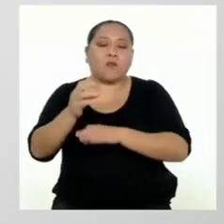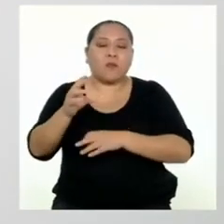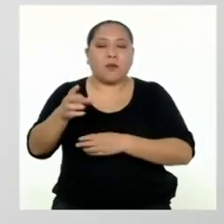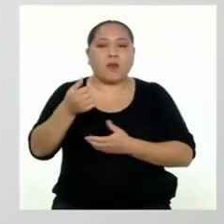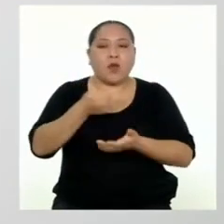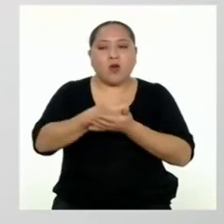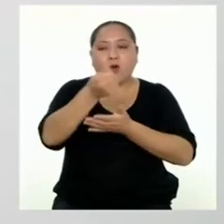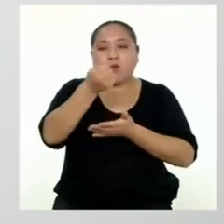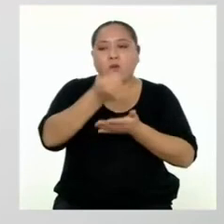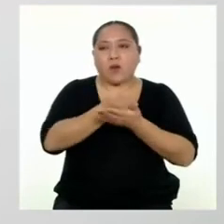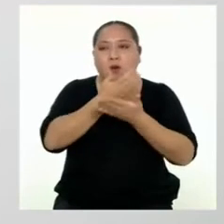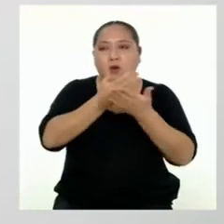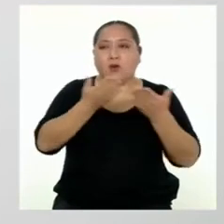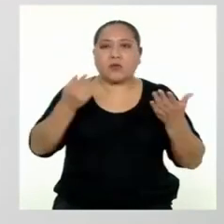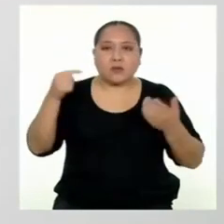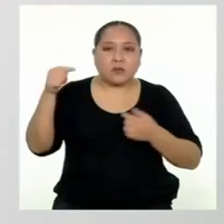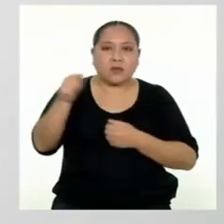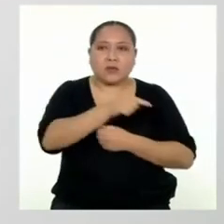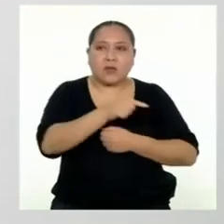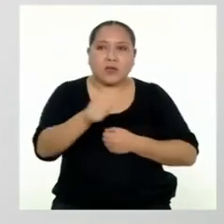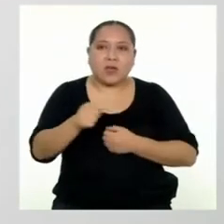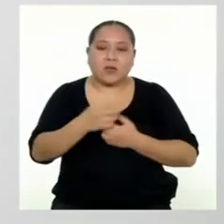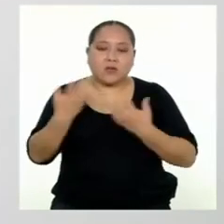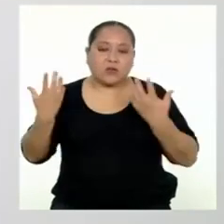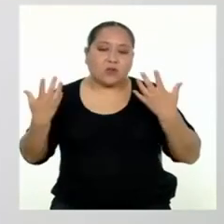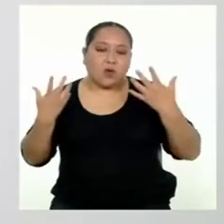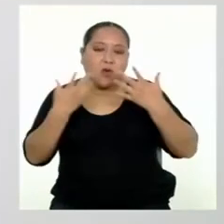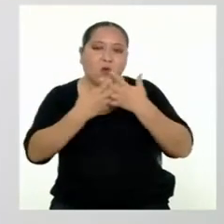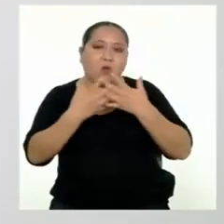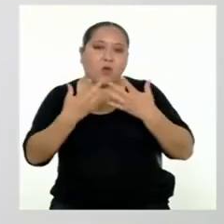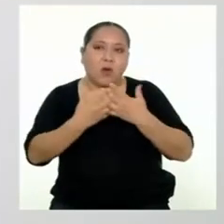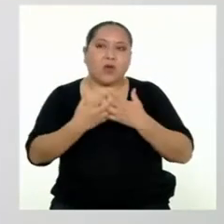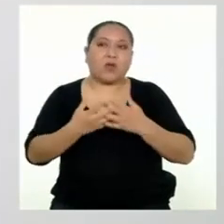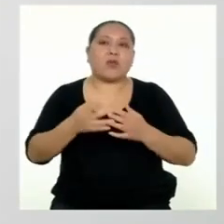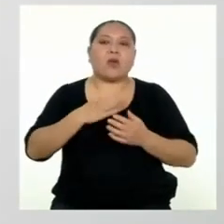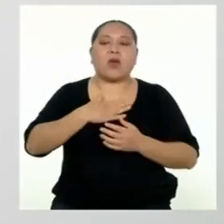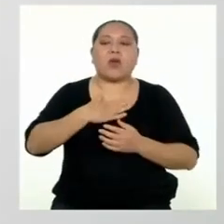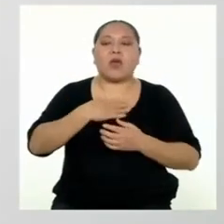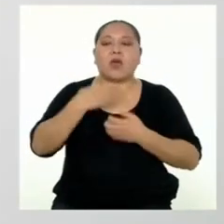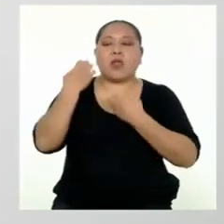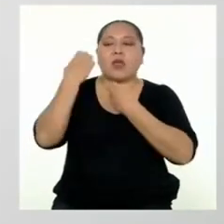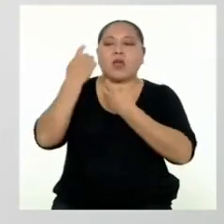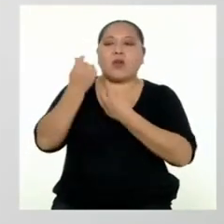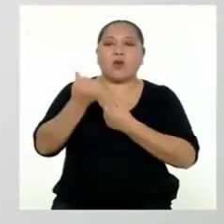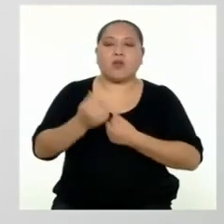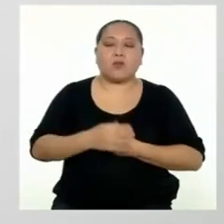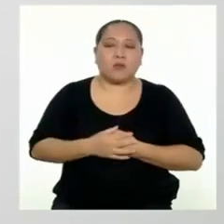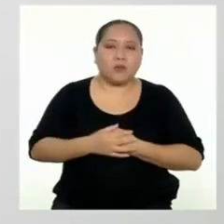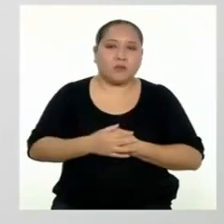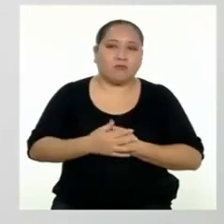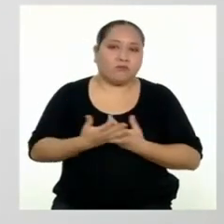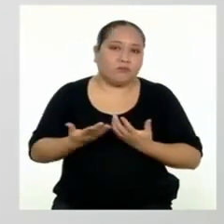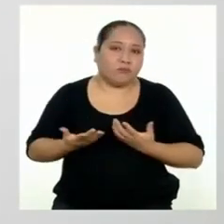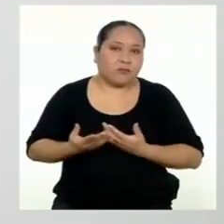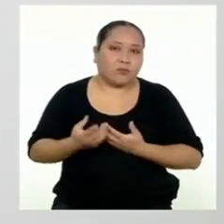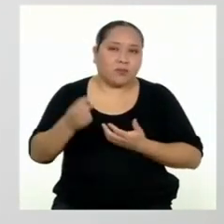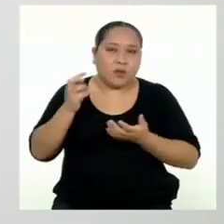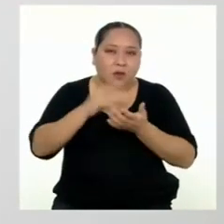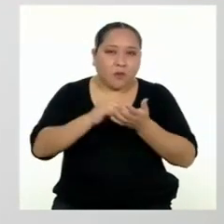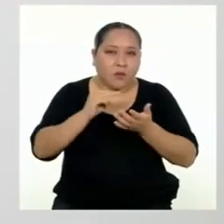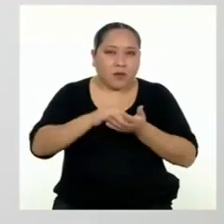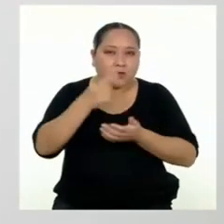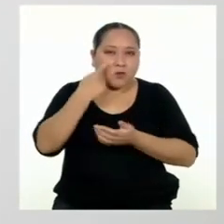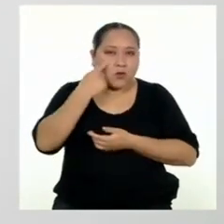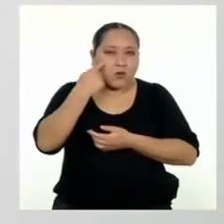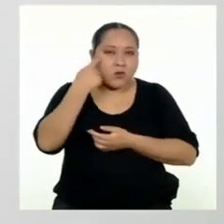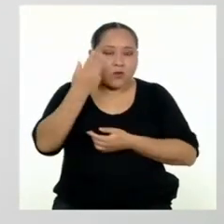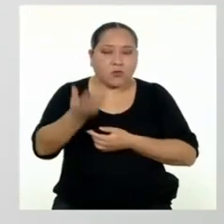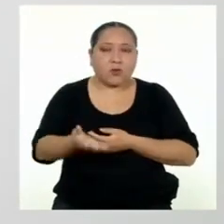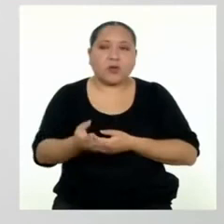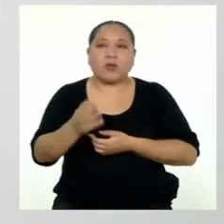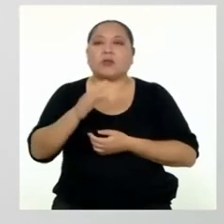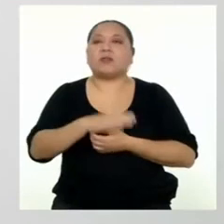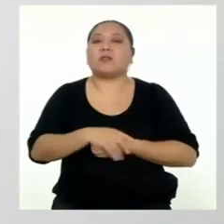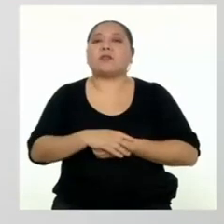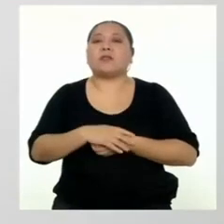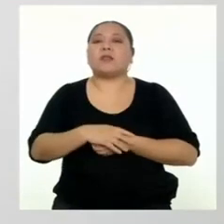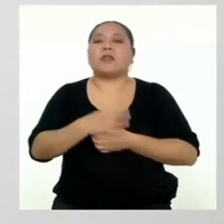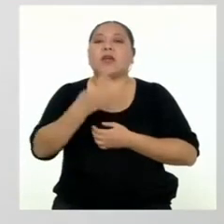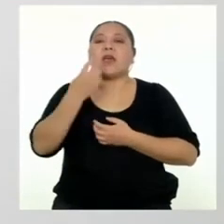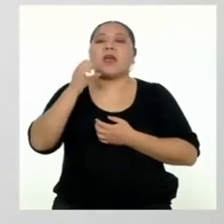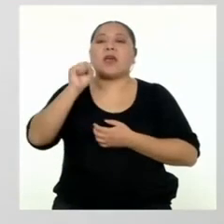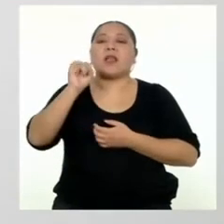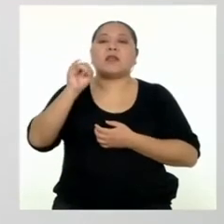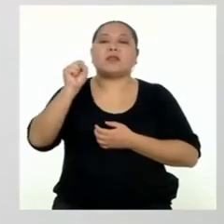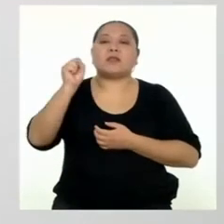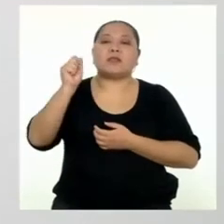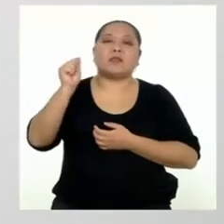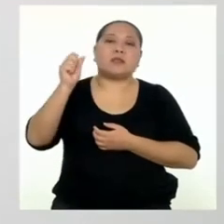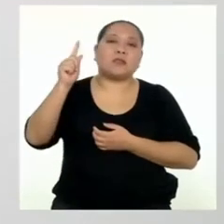productos y que se encuentren acordes a nuestra economía. Mientras más sepamos acerca de nuestro